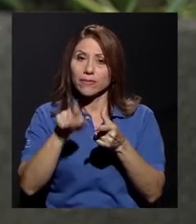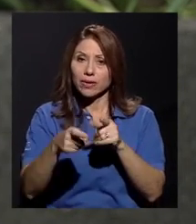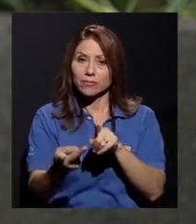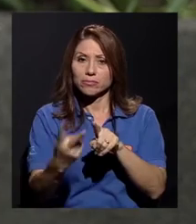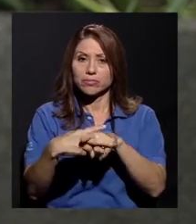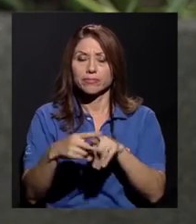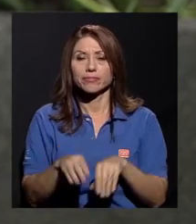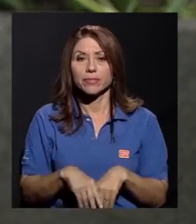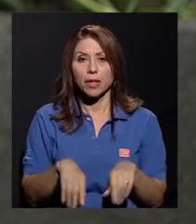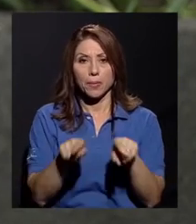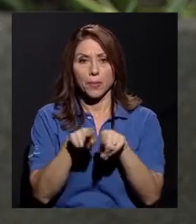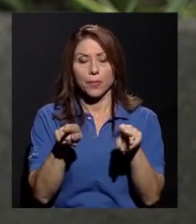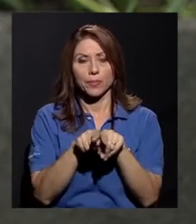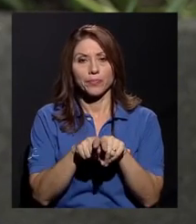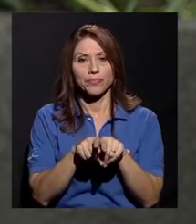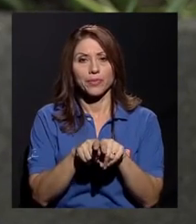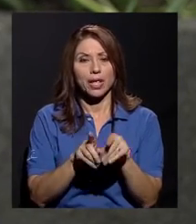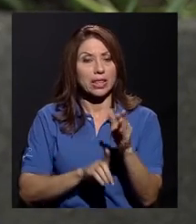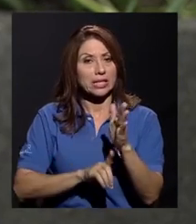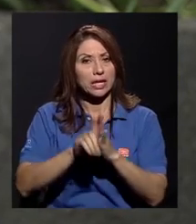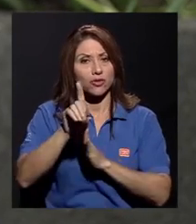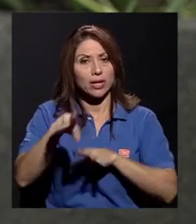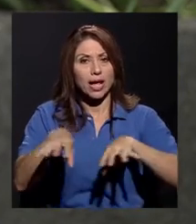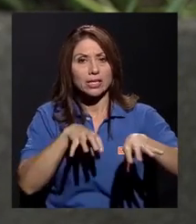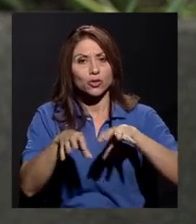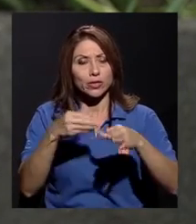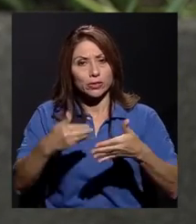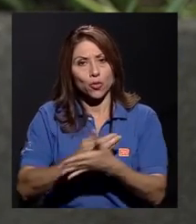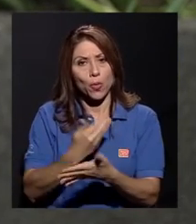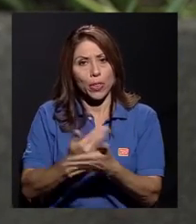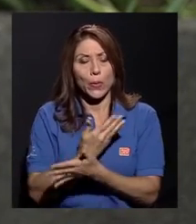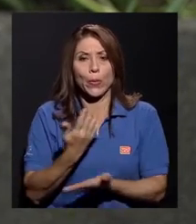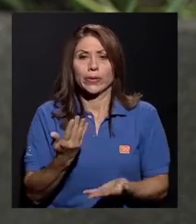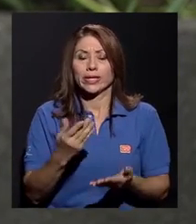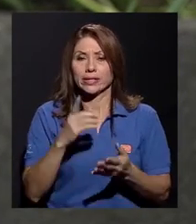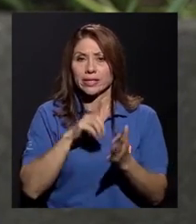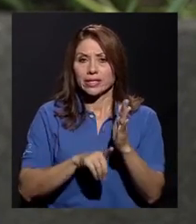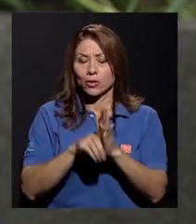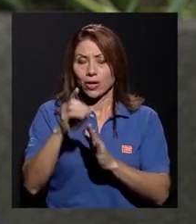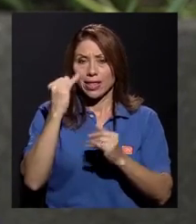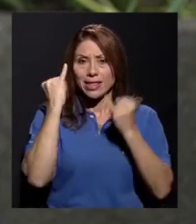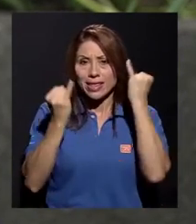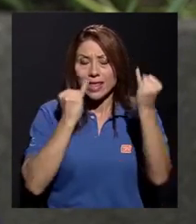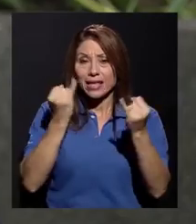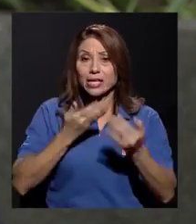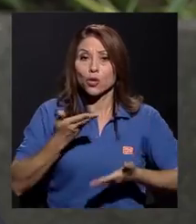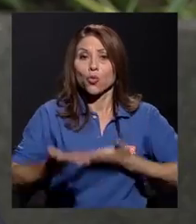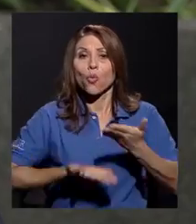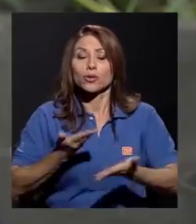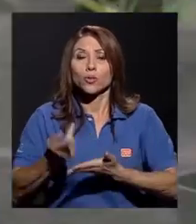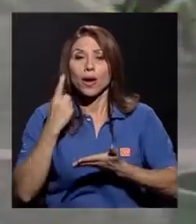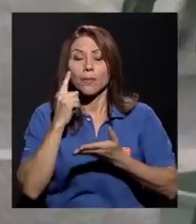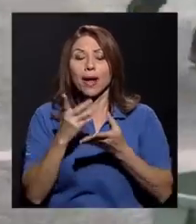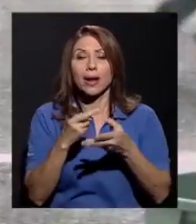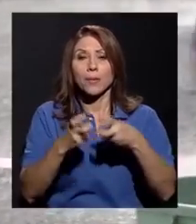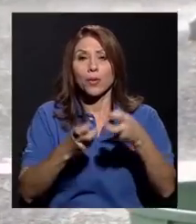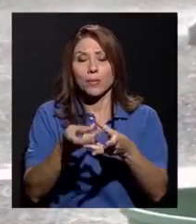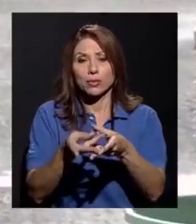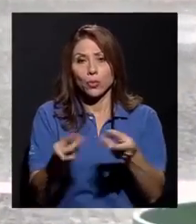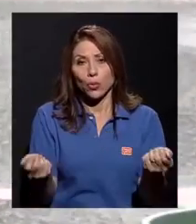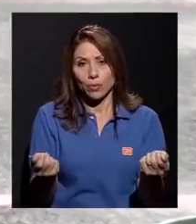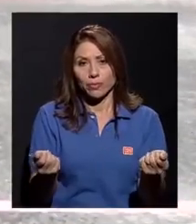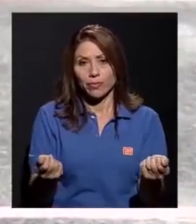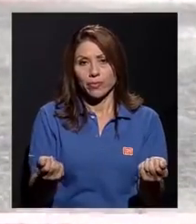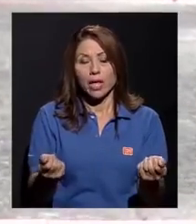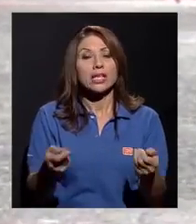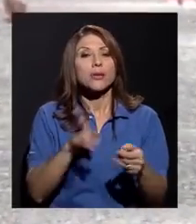es el desarrollar acciones novedosas, ideas y coadyuvar a la resolución de problemas nacionales. Estamos hablando